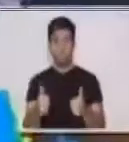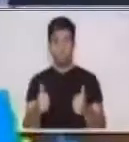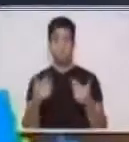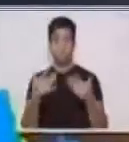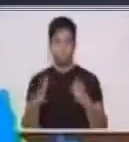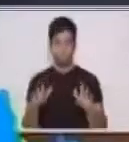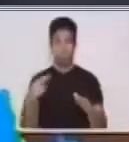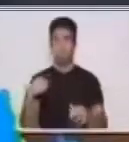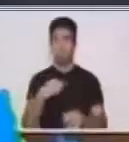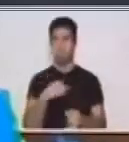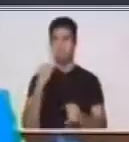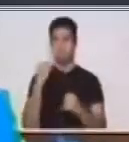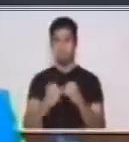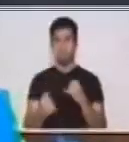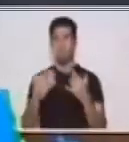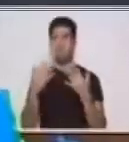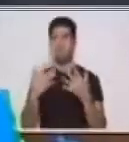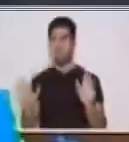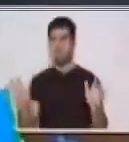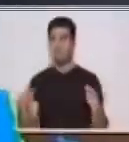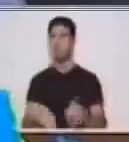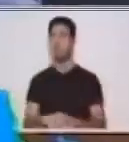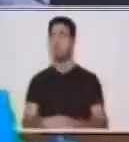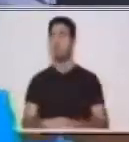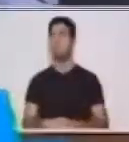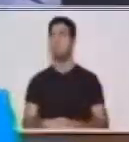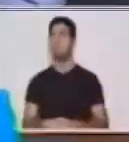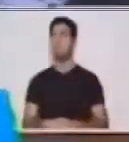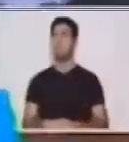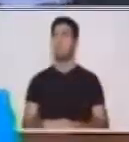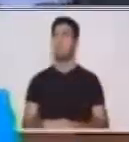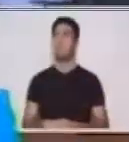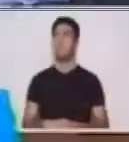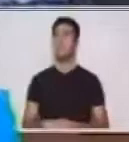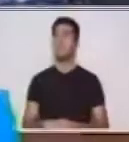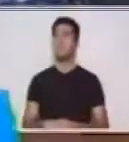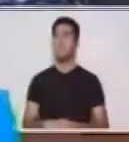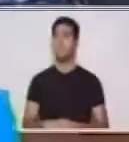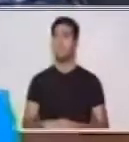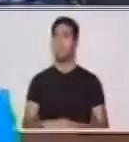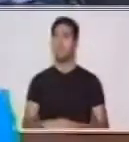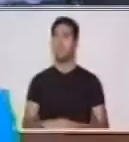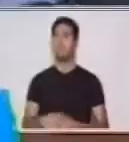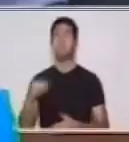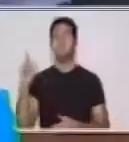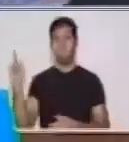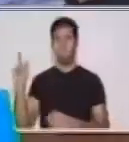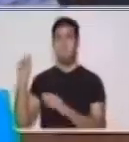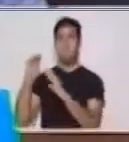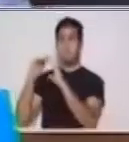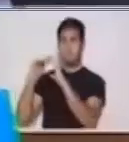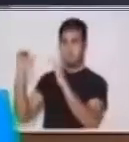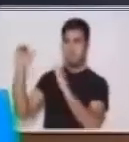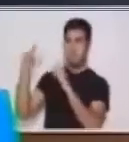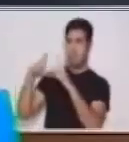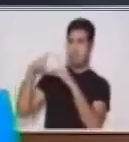ya lo tenemos aquí, ¿verdad? Es nuestro mensajero gigante.